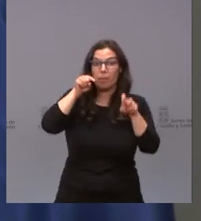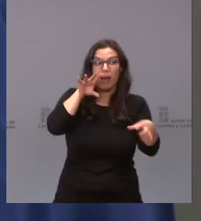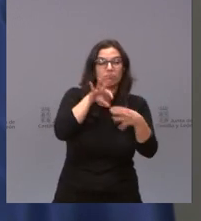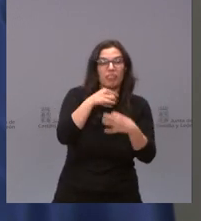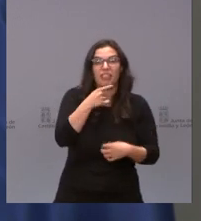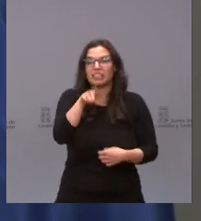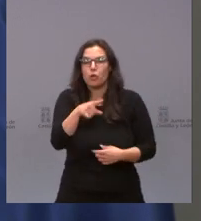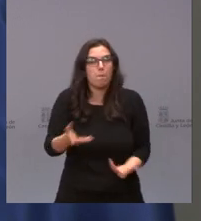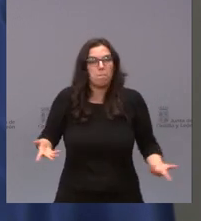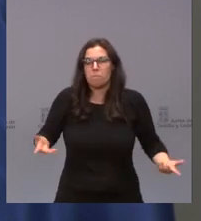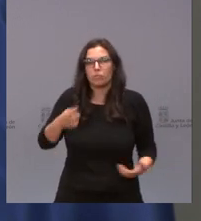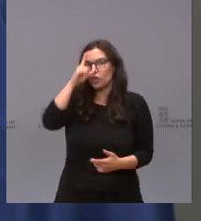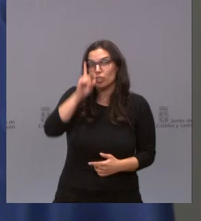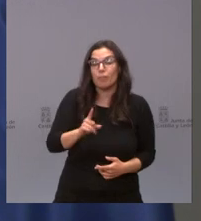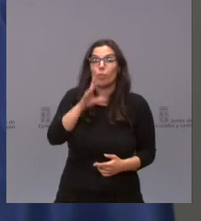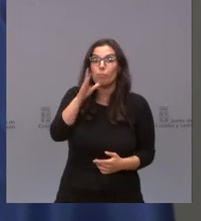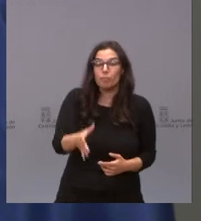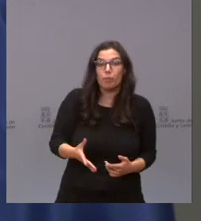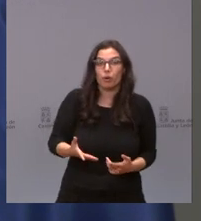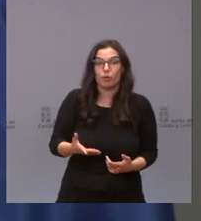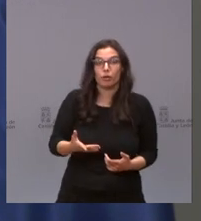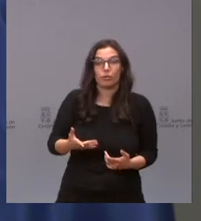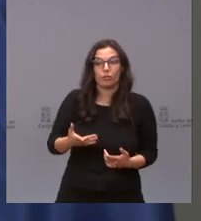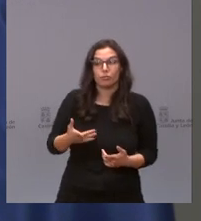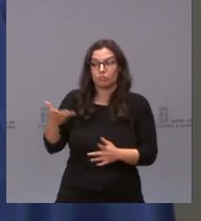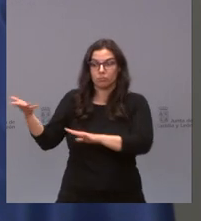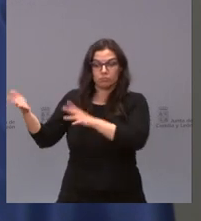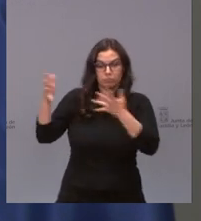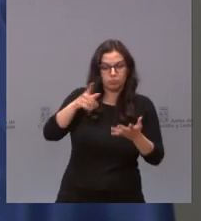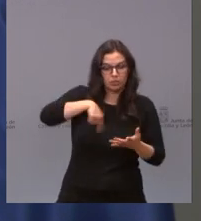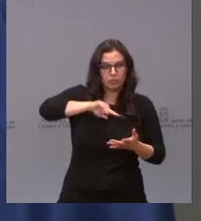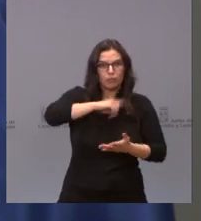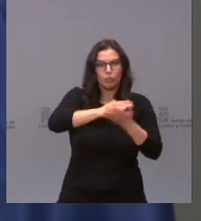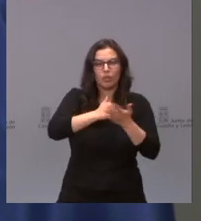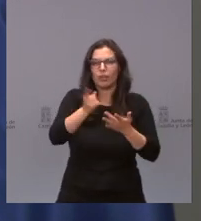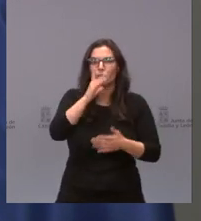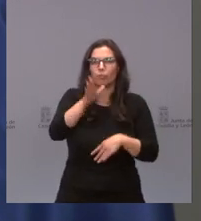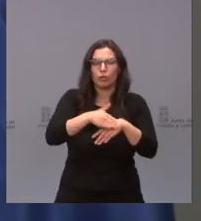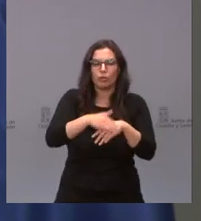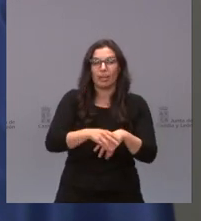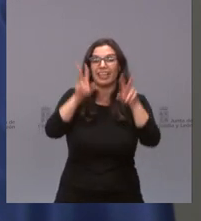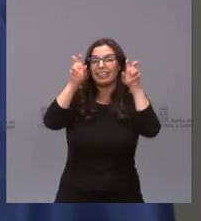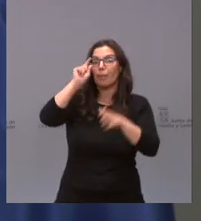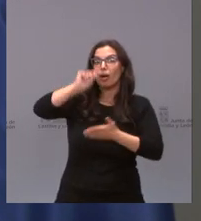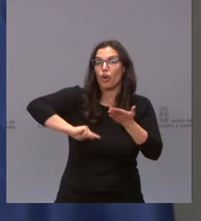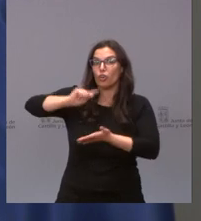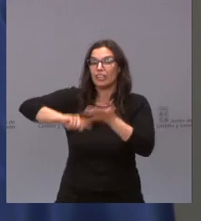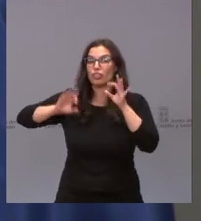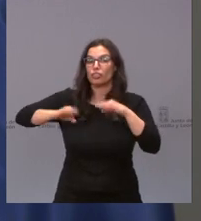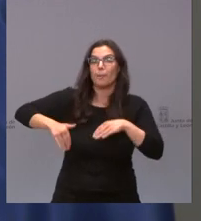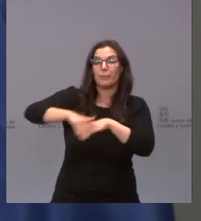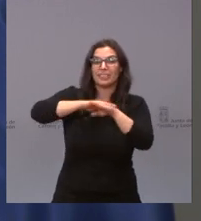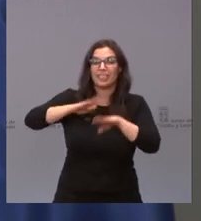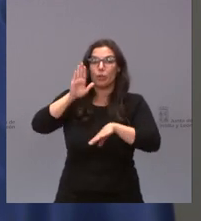se sabe por qué los suministros no llegaron a las comunidades autónomas. No se sabe qué ocurrió con los contratos del Ministerio de